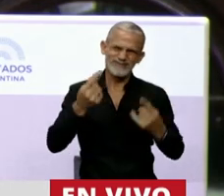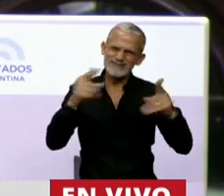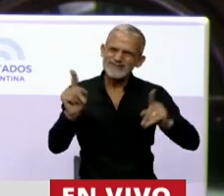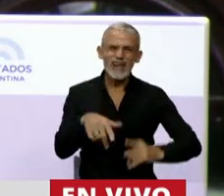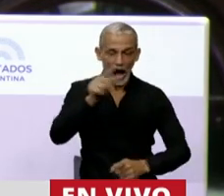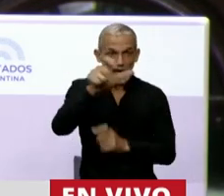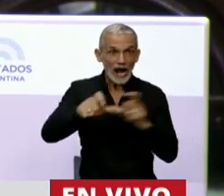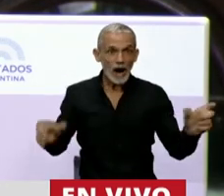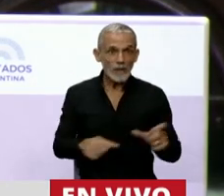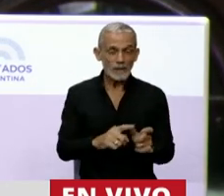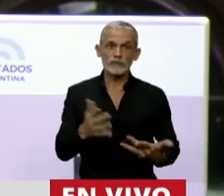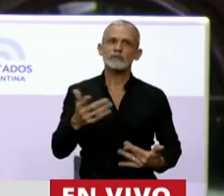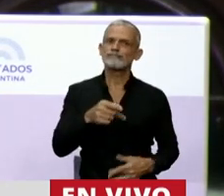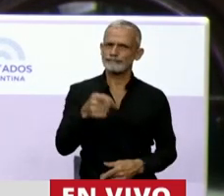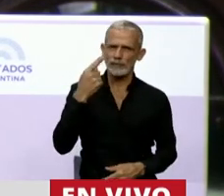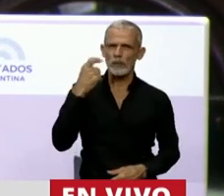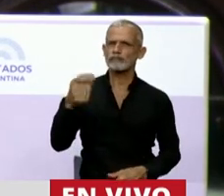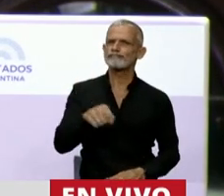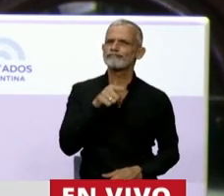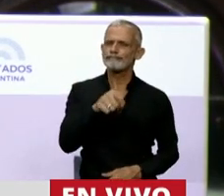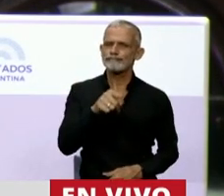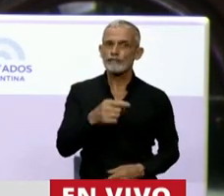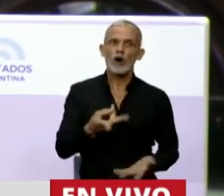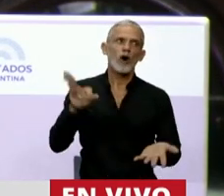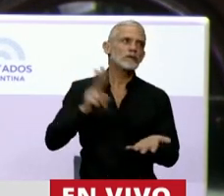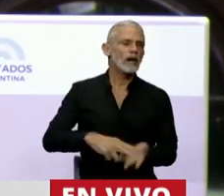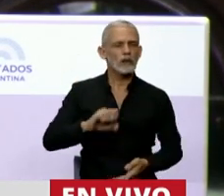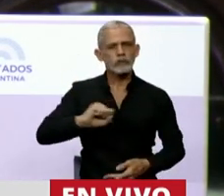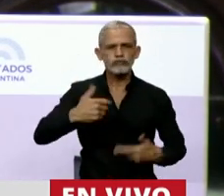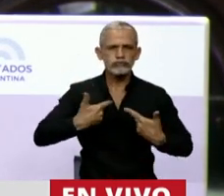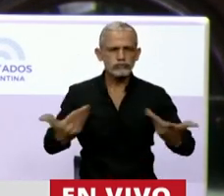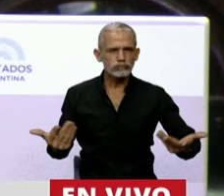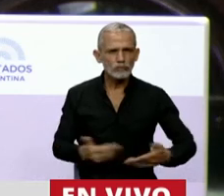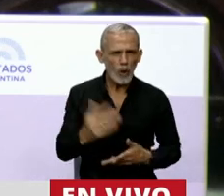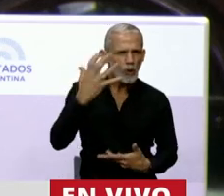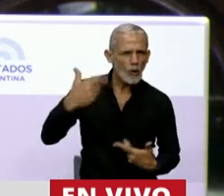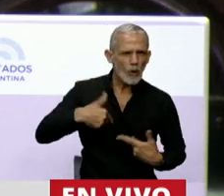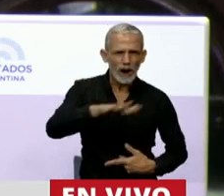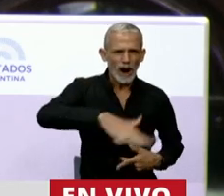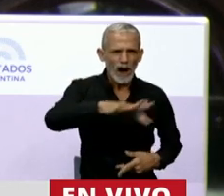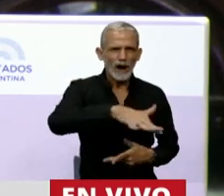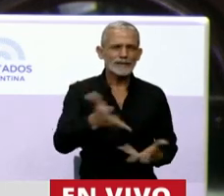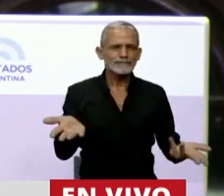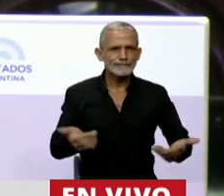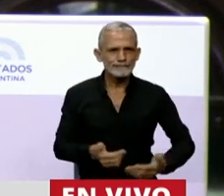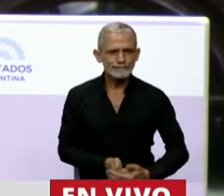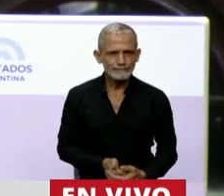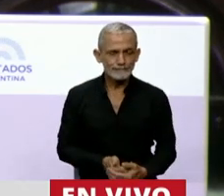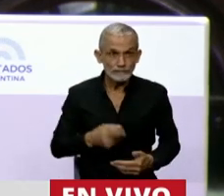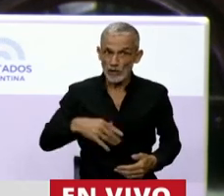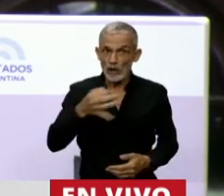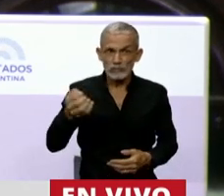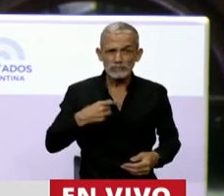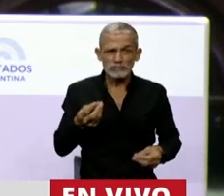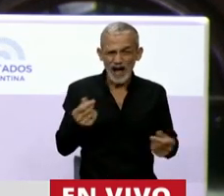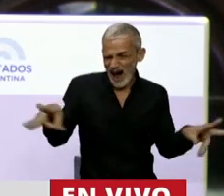ahí donde la gente nos pica el boleto y dice nos volvieron a tomar el pelo. Señor Presidenta, tengo la certeza de que no vamos